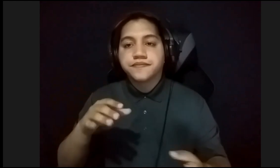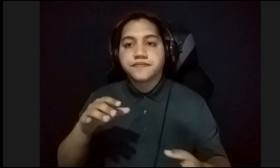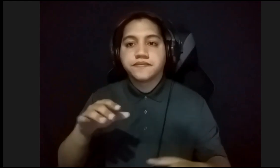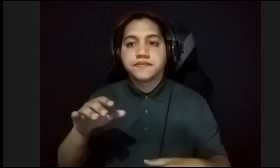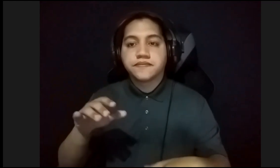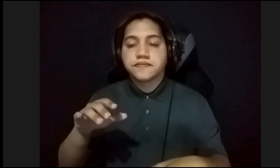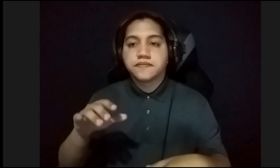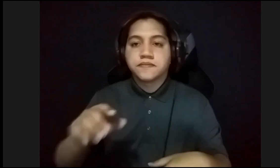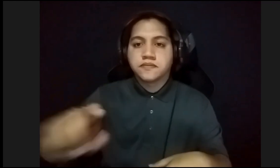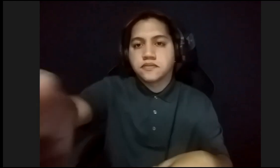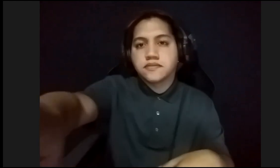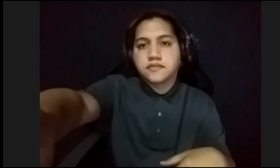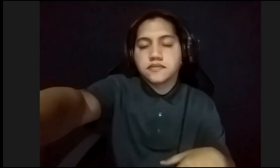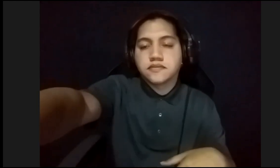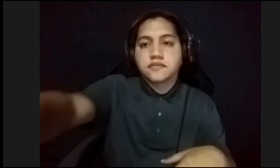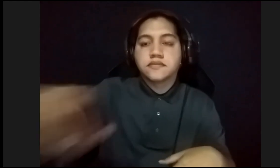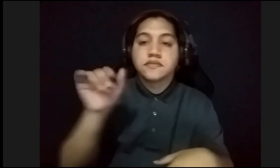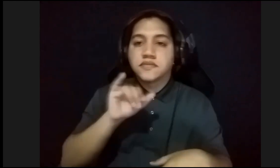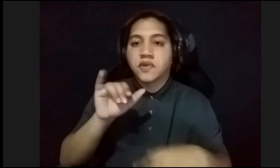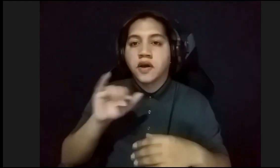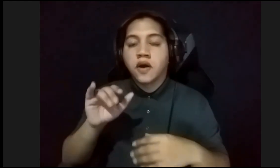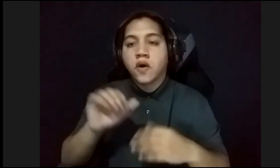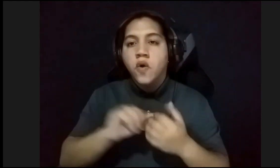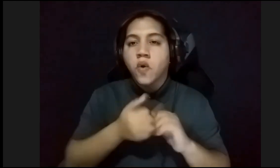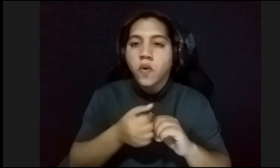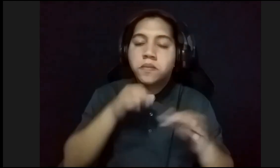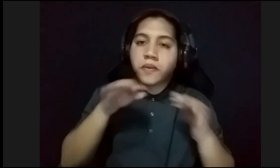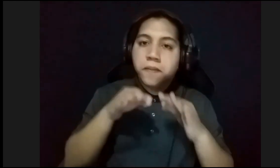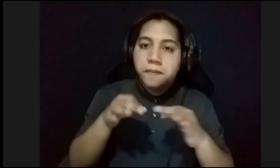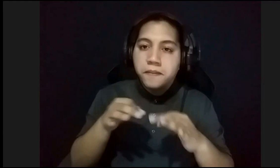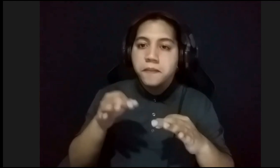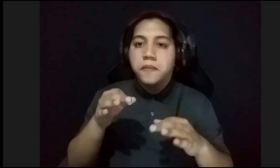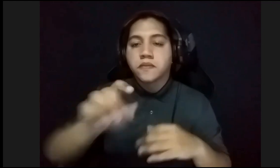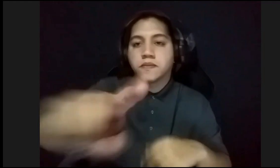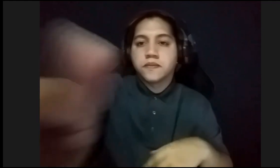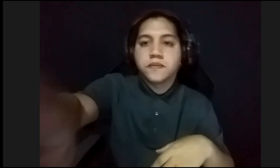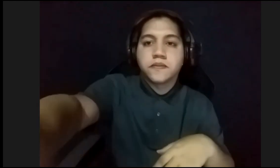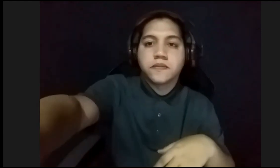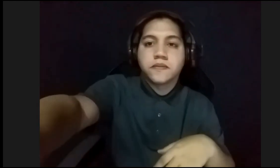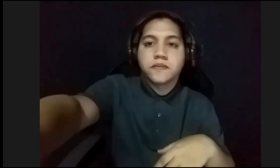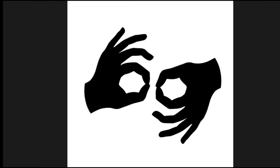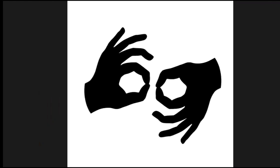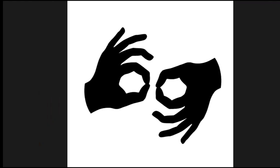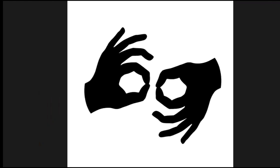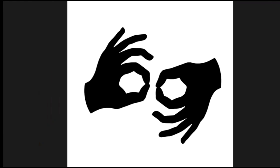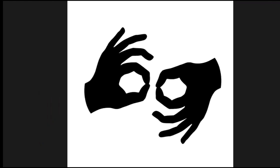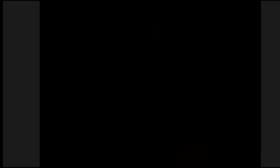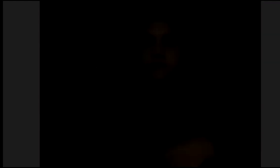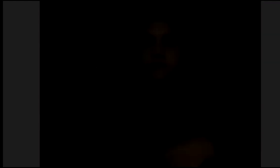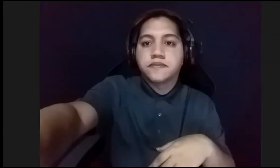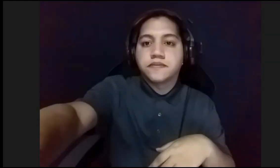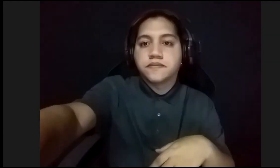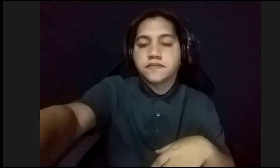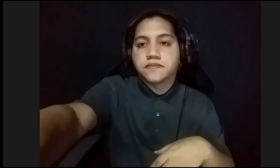porque él, cómo explicaba, cómo me explicó la obra, cómo él se sentía, el